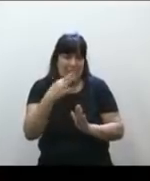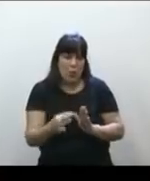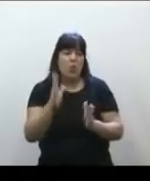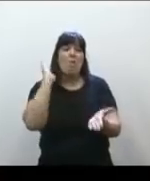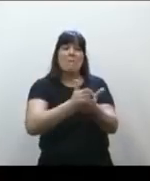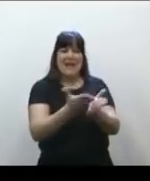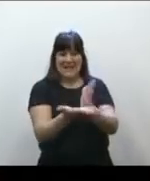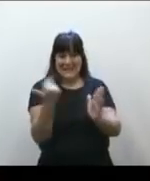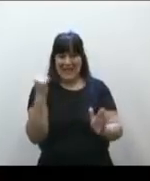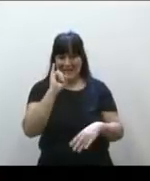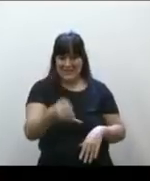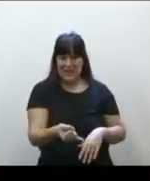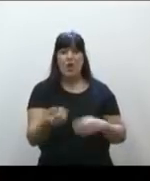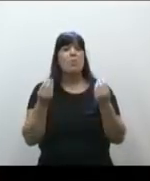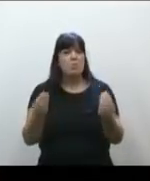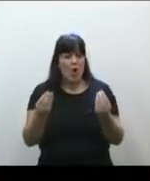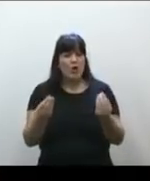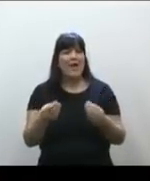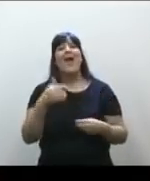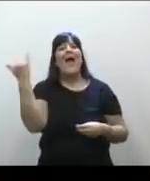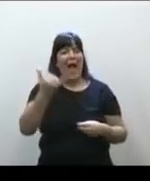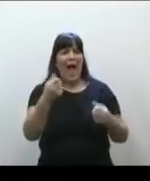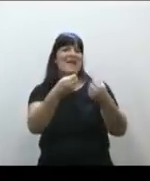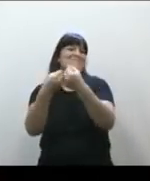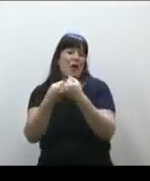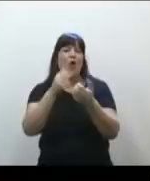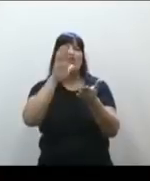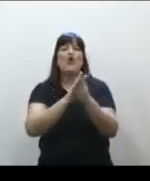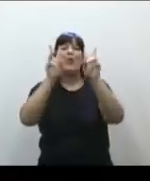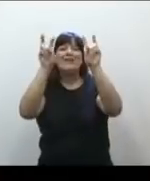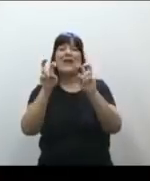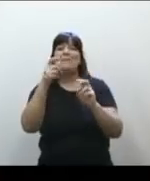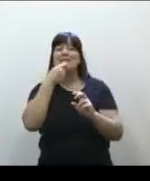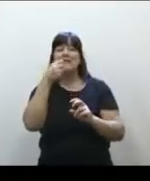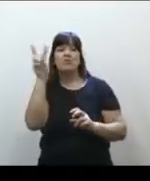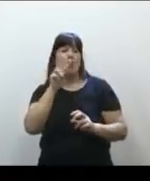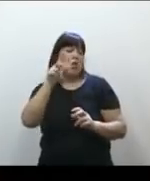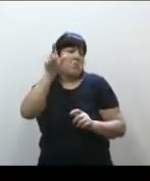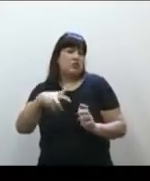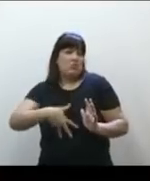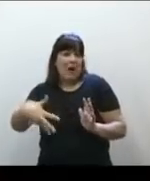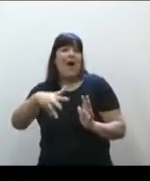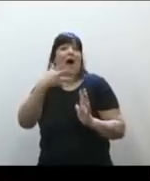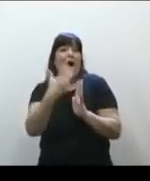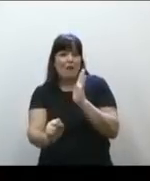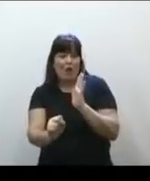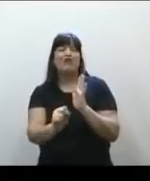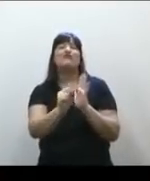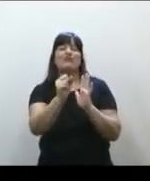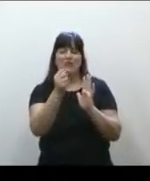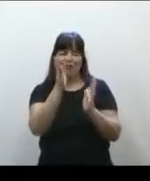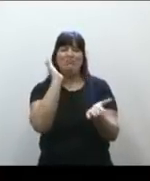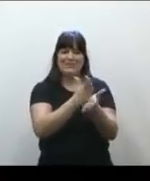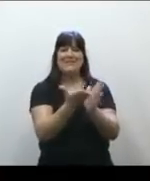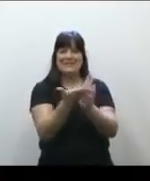porque hay mucho más consenso en este concepto que en lo que es este sentido de esta ley, que también lo dijo